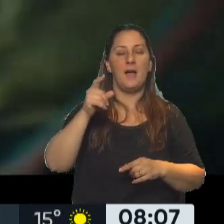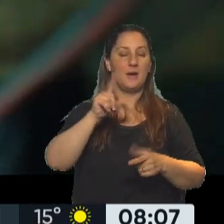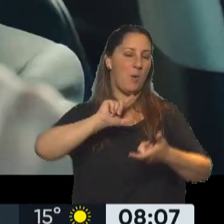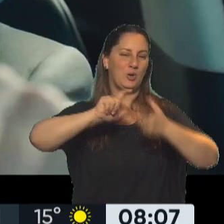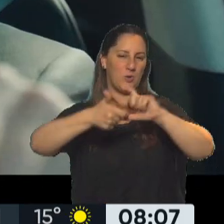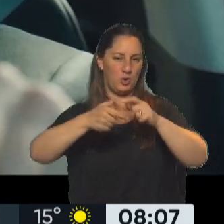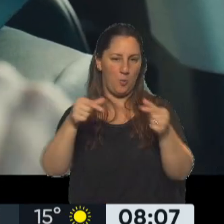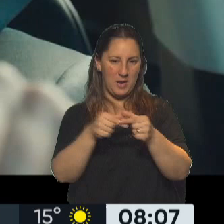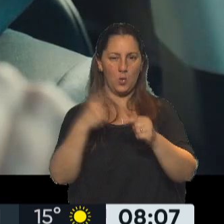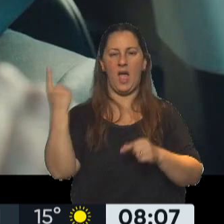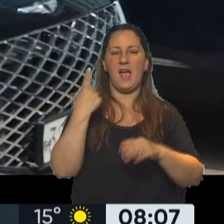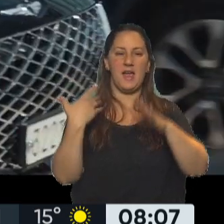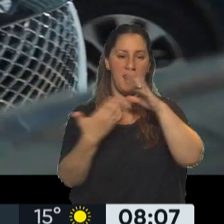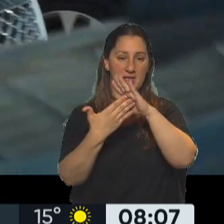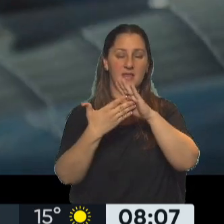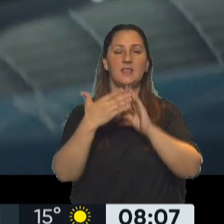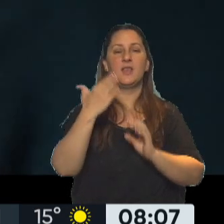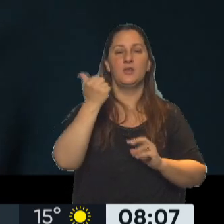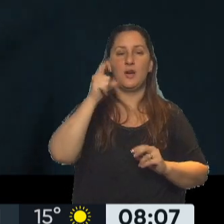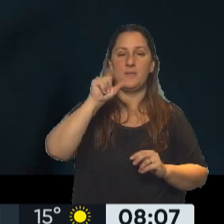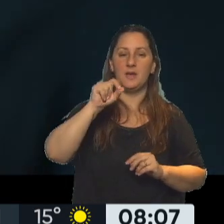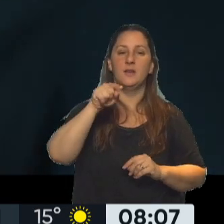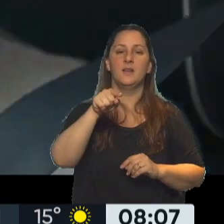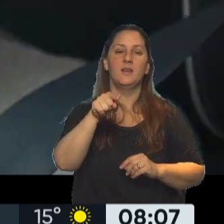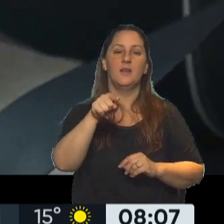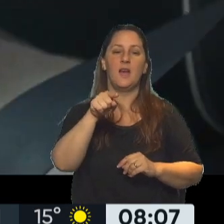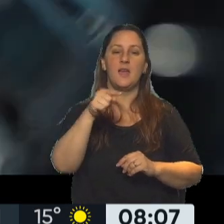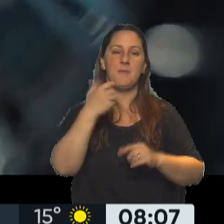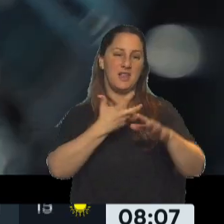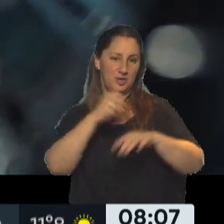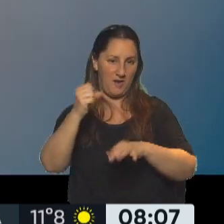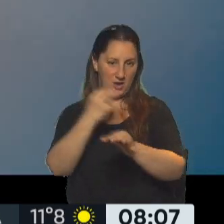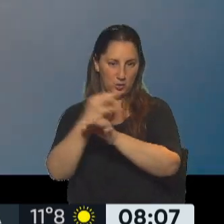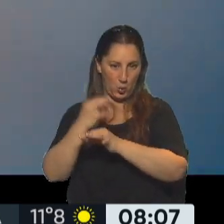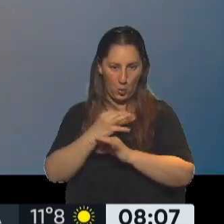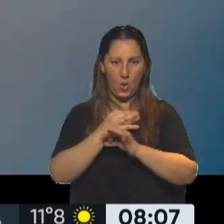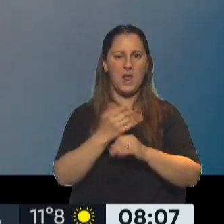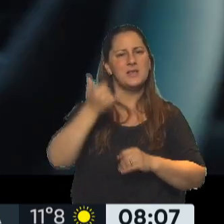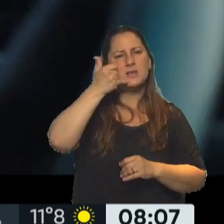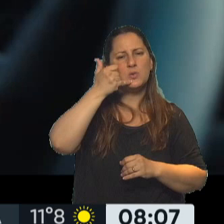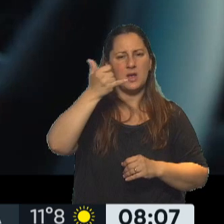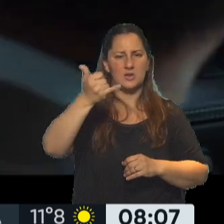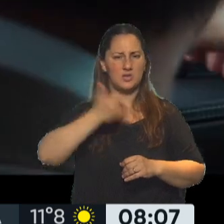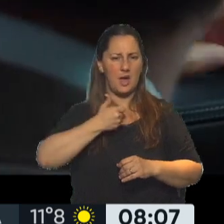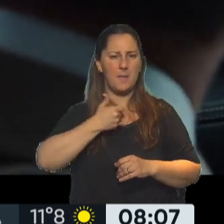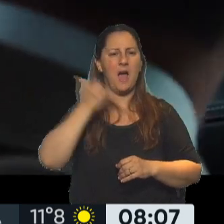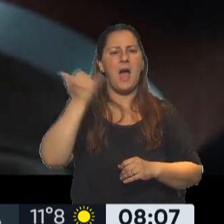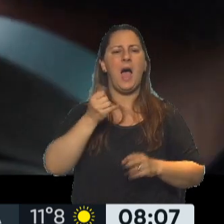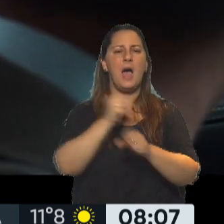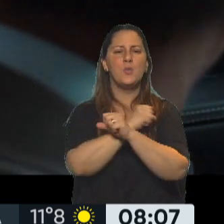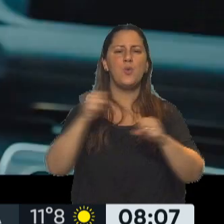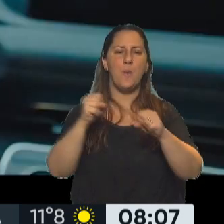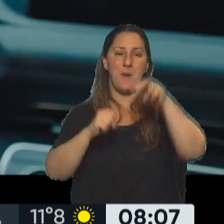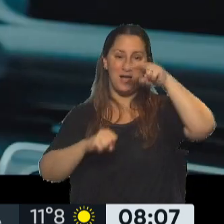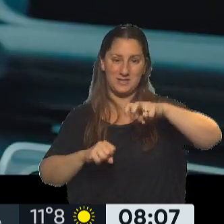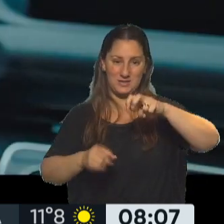Hay un gerente de un banco, se sube al auto con sus dos hijes pequeños para llevarlos al colegio. Lo llaman al celular y le dicen, mirá, tenés una bomba abajo